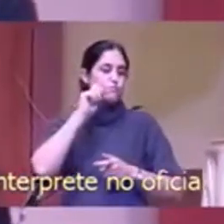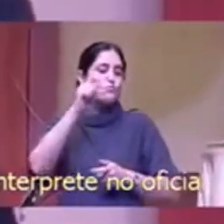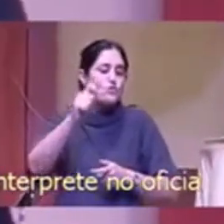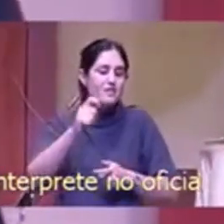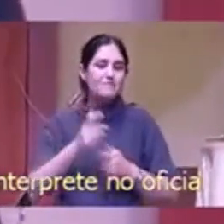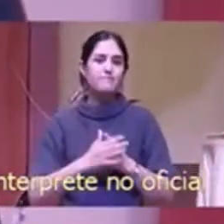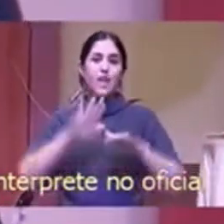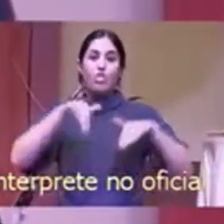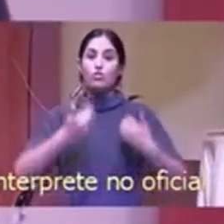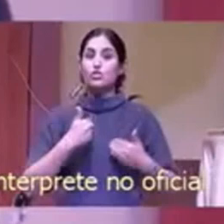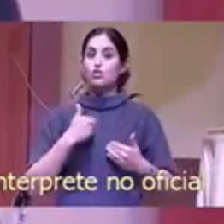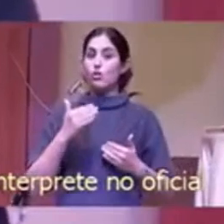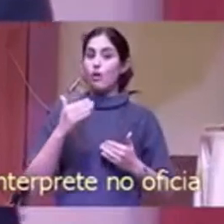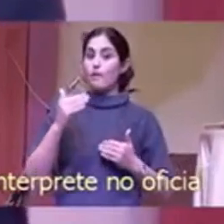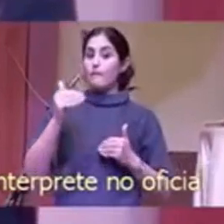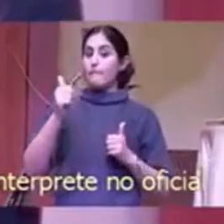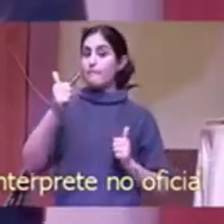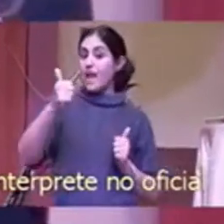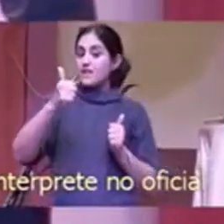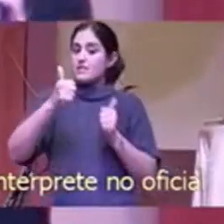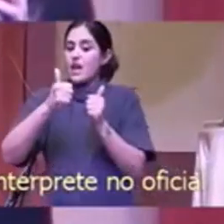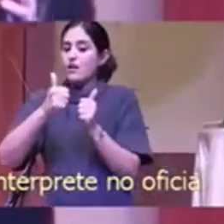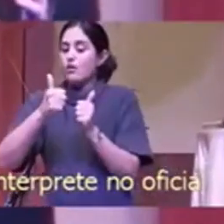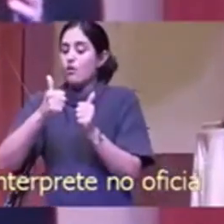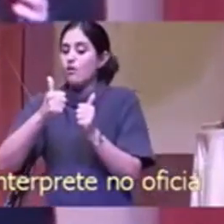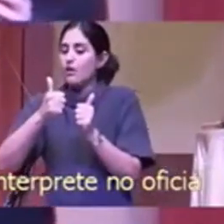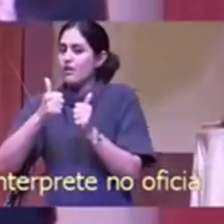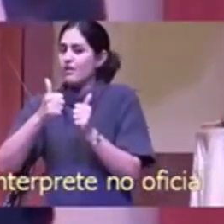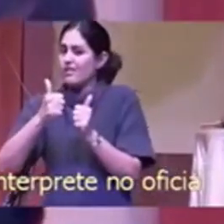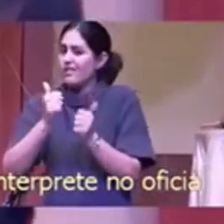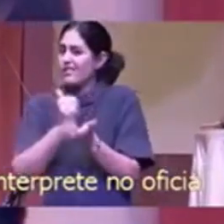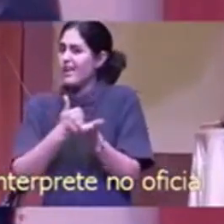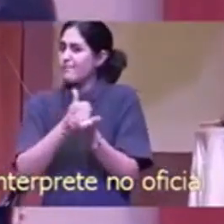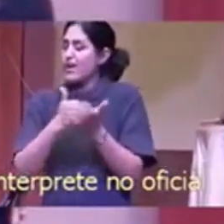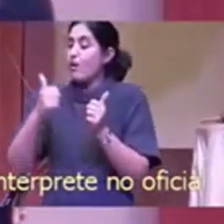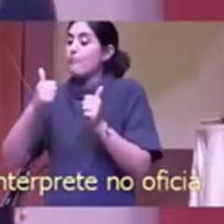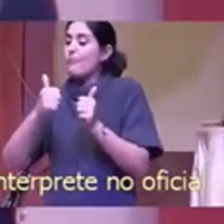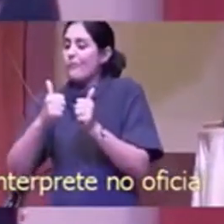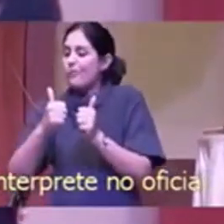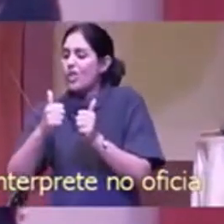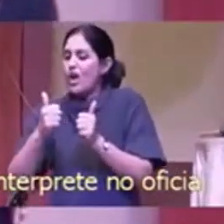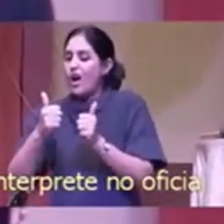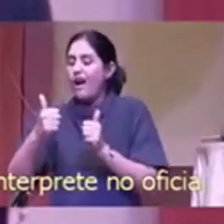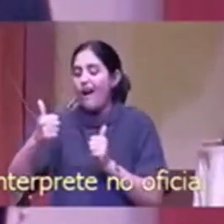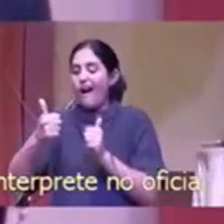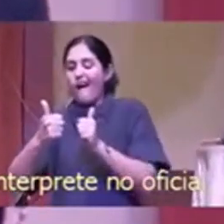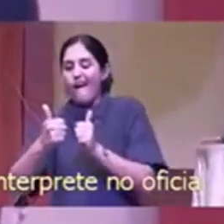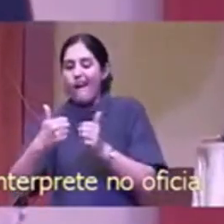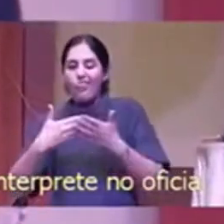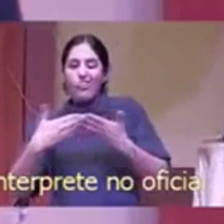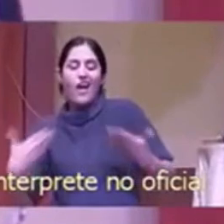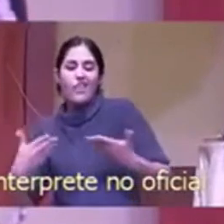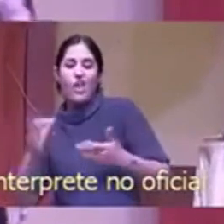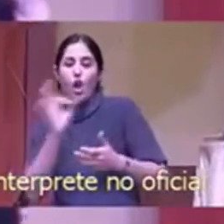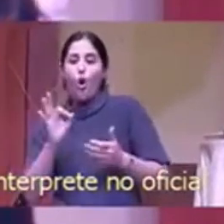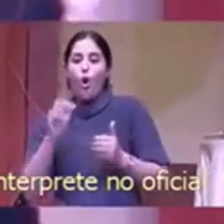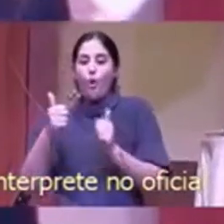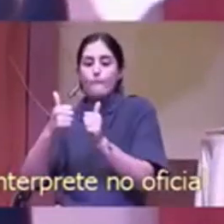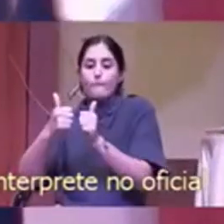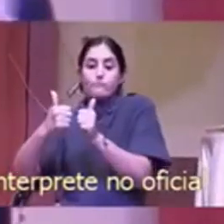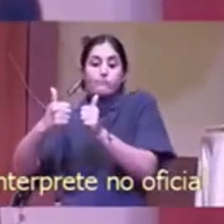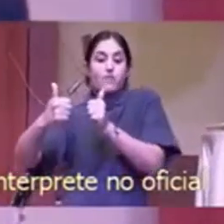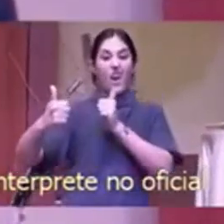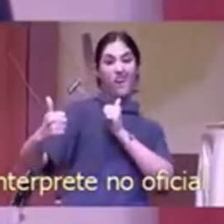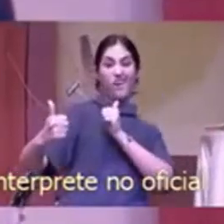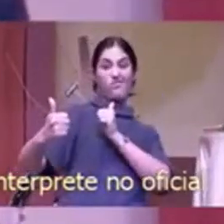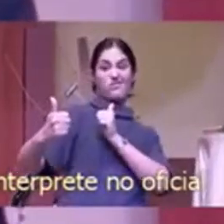Así que me acerco y demasiado temprano. O me alejo y hago